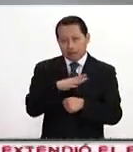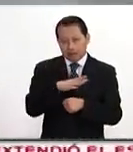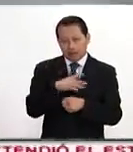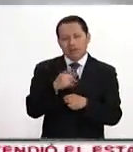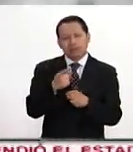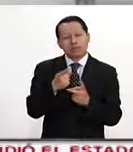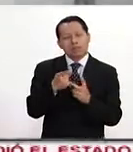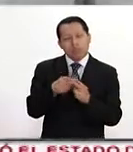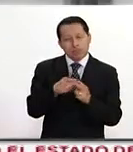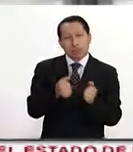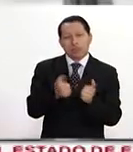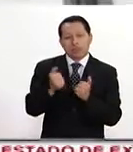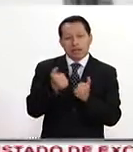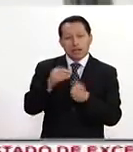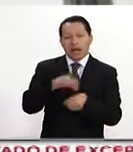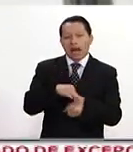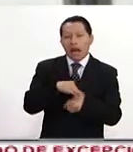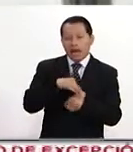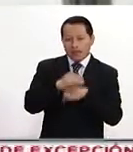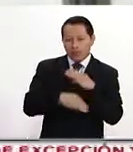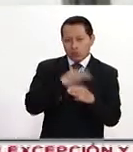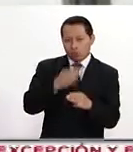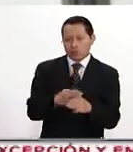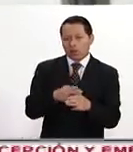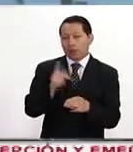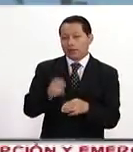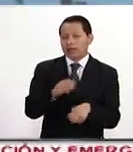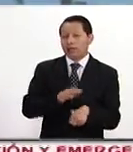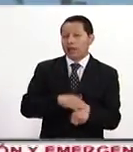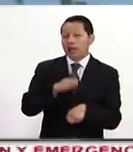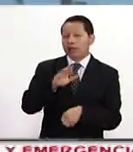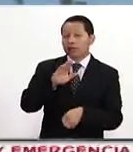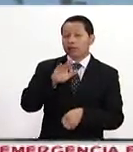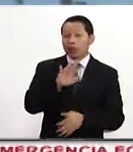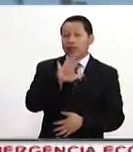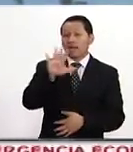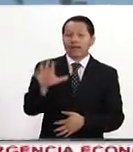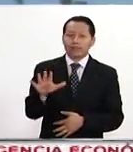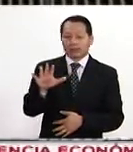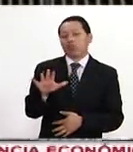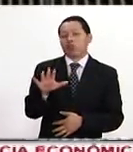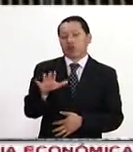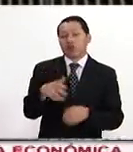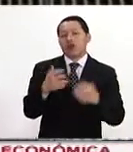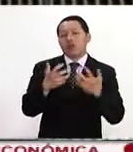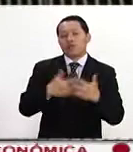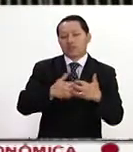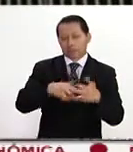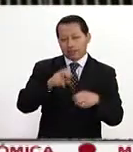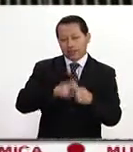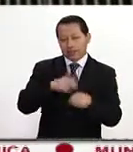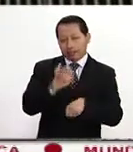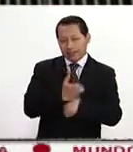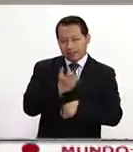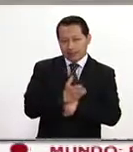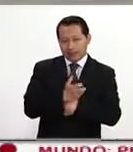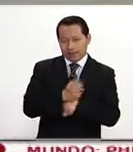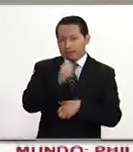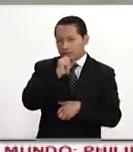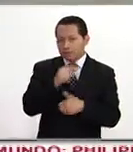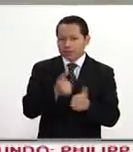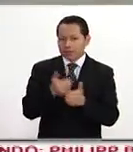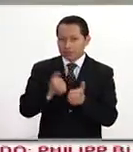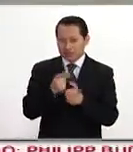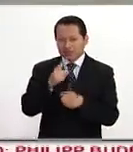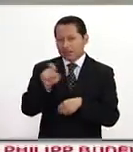la primera exportadora de carne del mundo, que tiene más de 55 fábricas en Estados Unidos y que exporta a